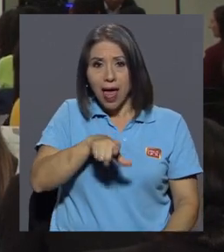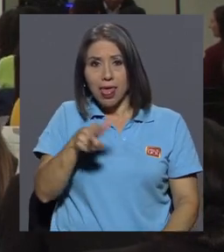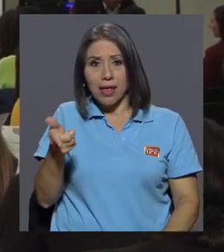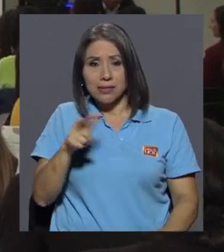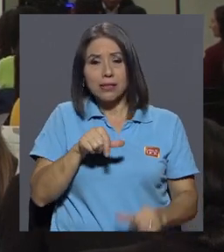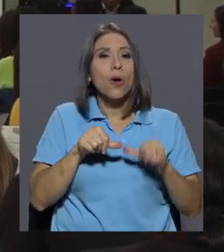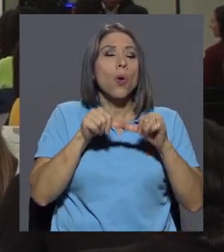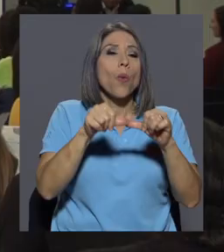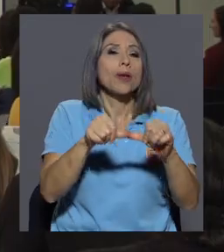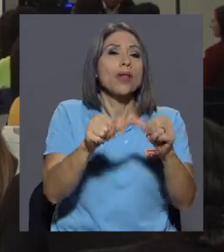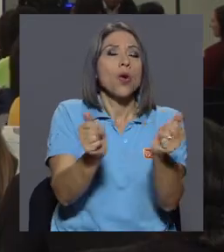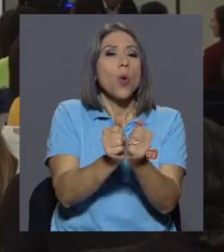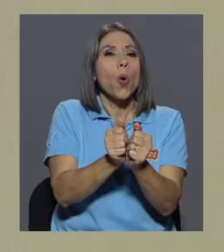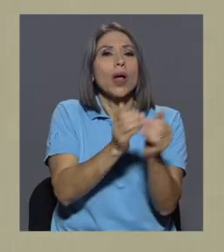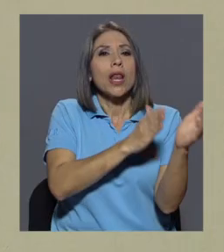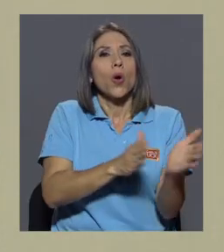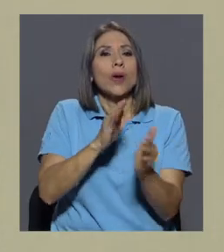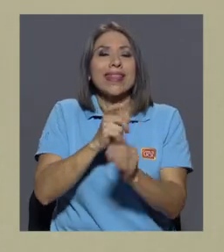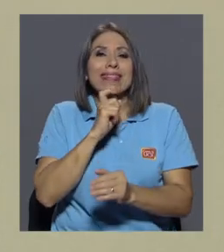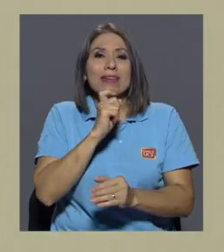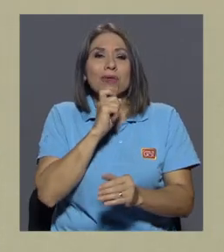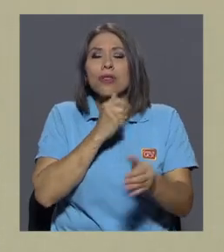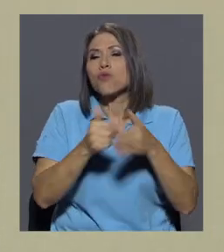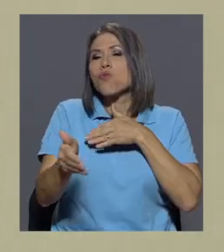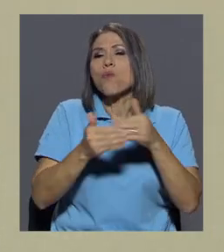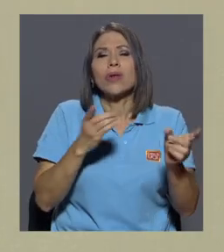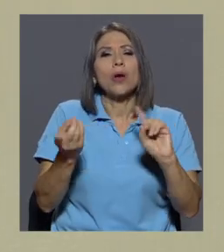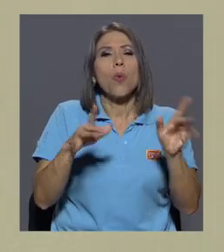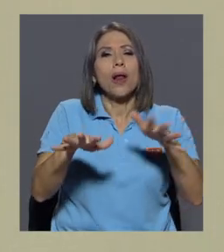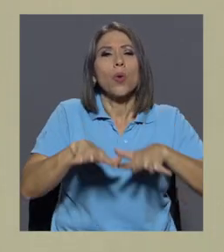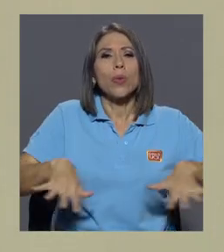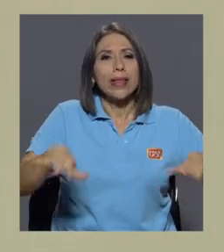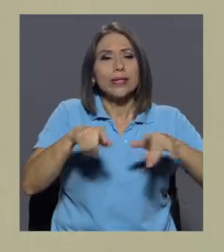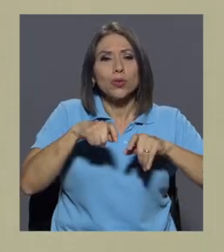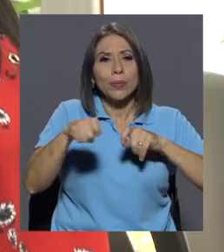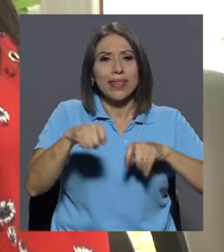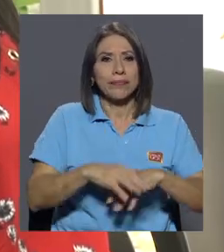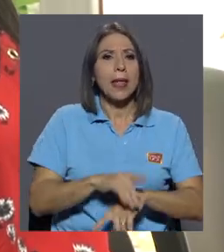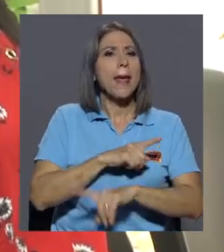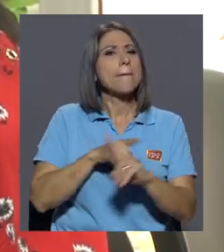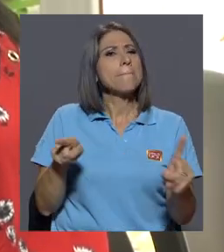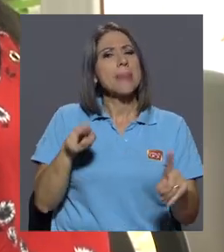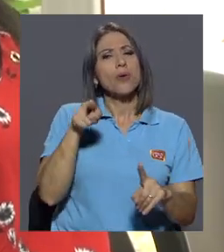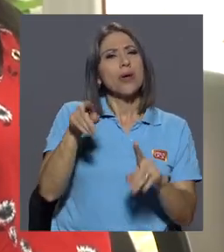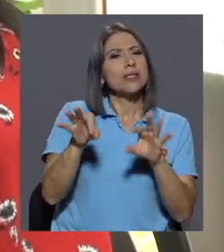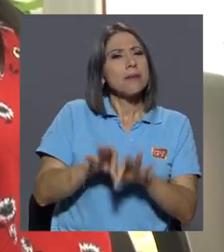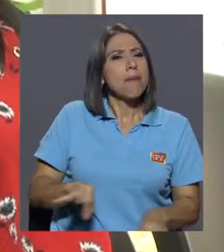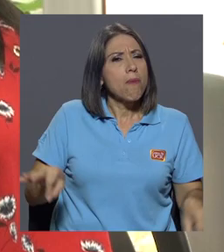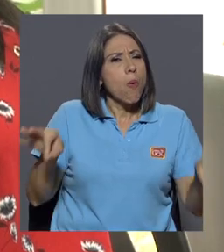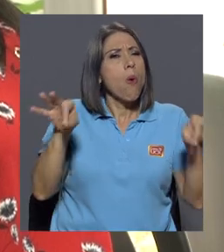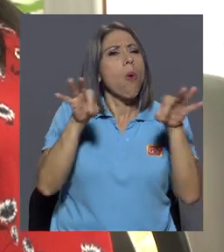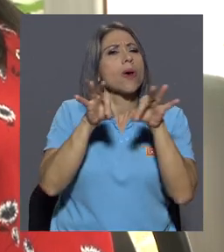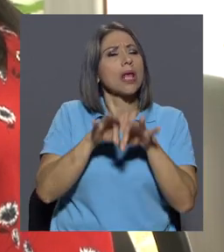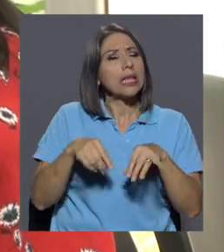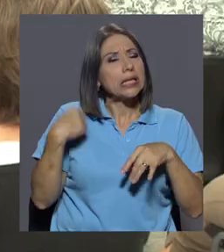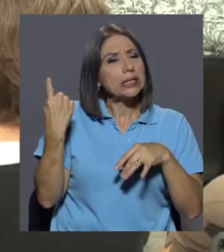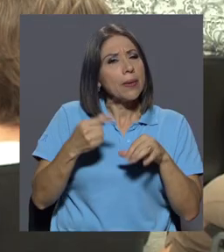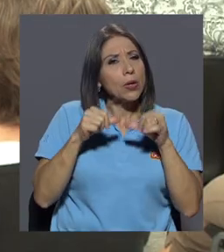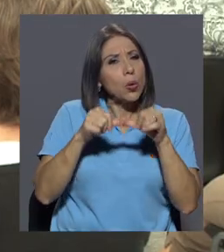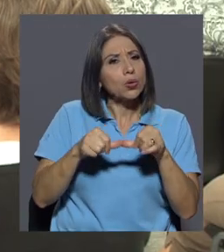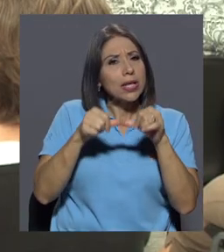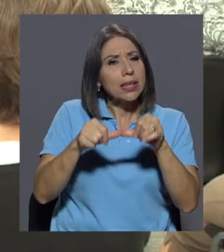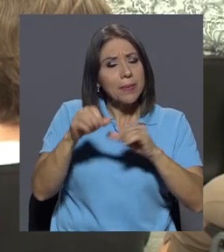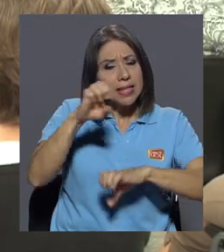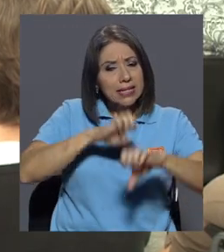de dificultad de las preguntas sin importar el contexto del cual estaban midiendo. ¿Pero por qué es tan importante que constantemente se